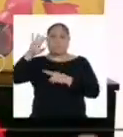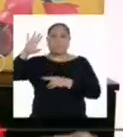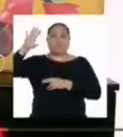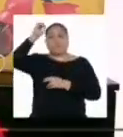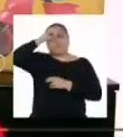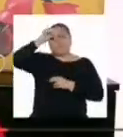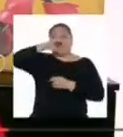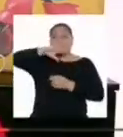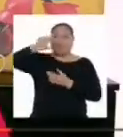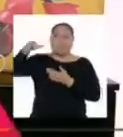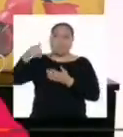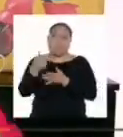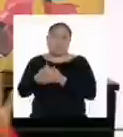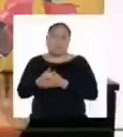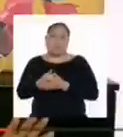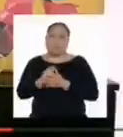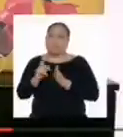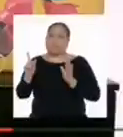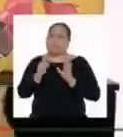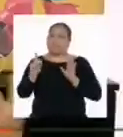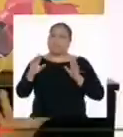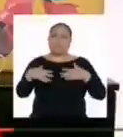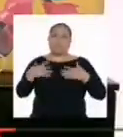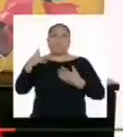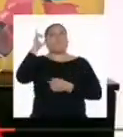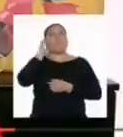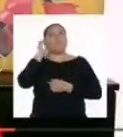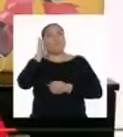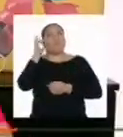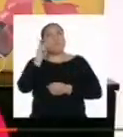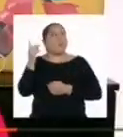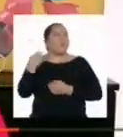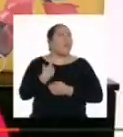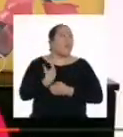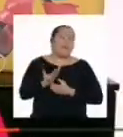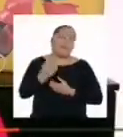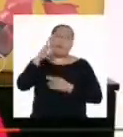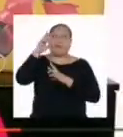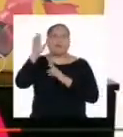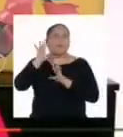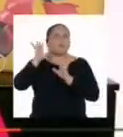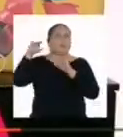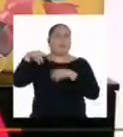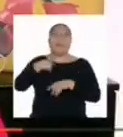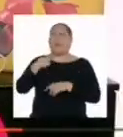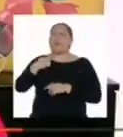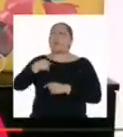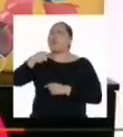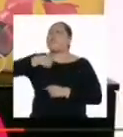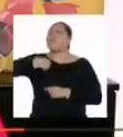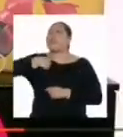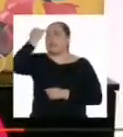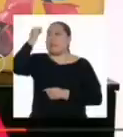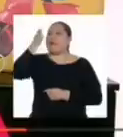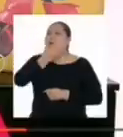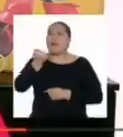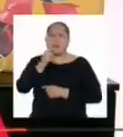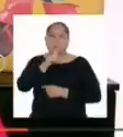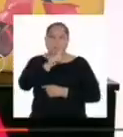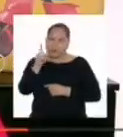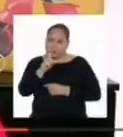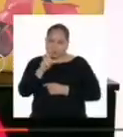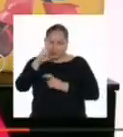opinión de todos y todas. De nada sirve que escuches los comentarios si solo vas a imponer tu manera de pensar.